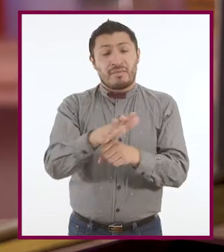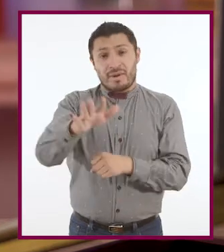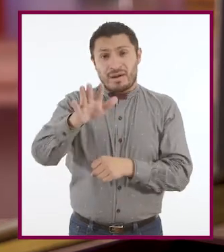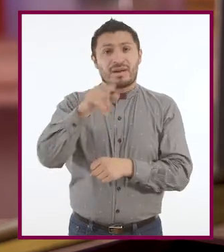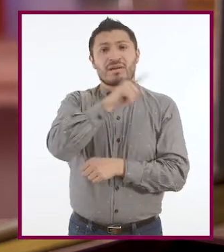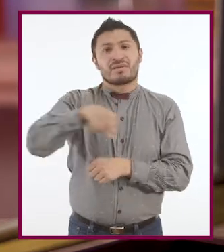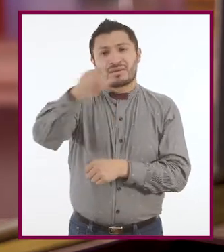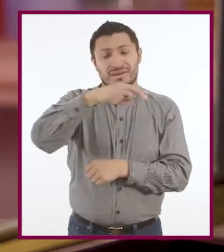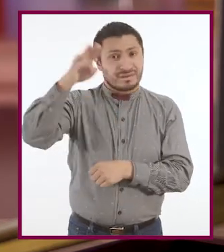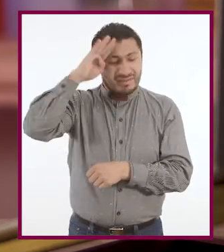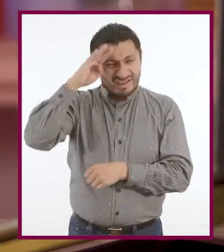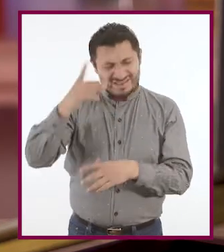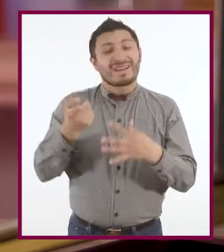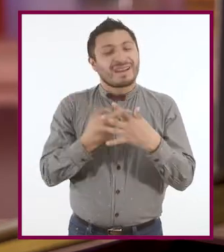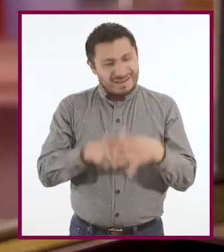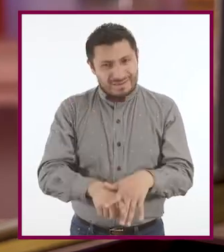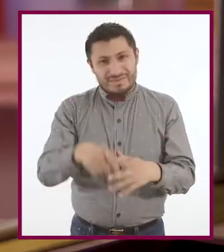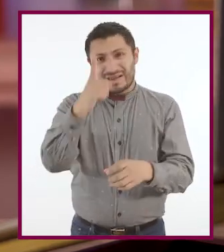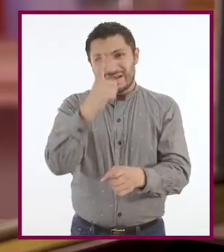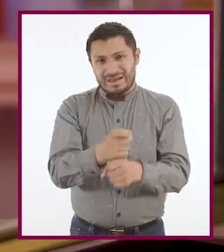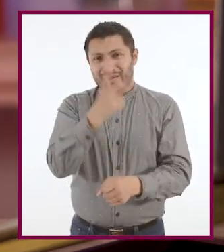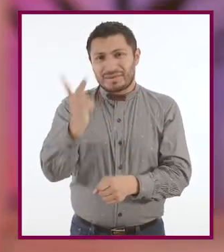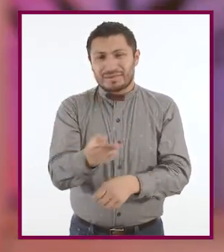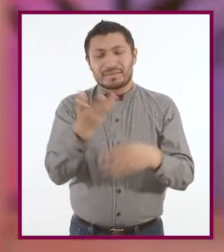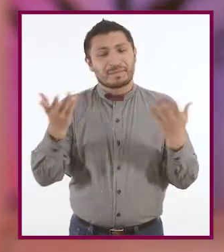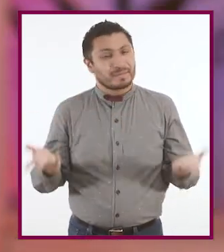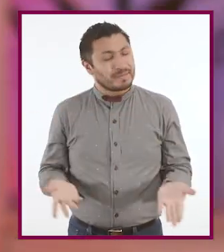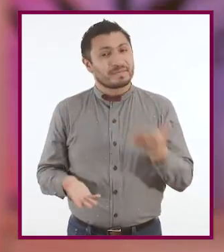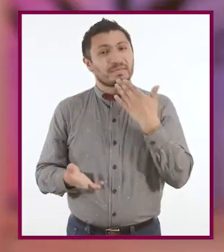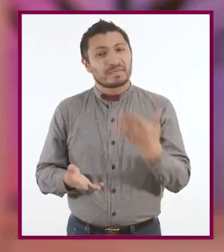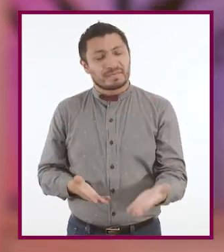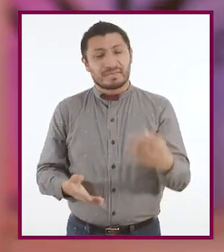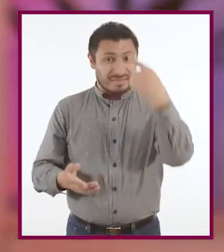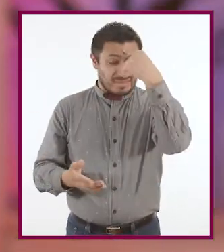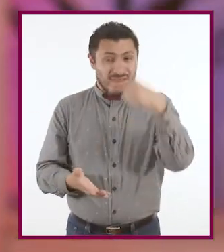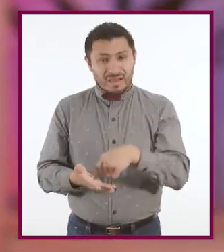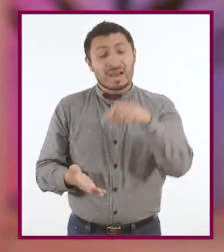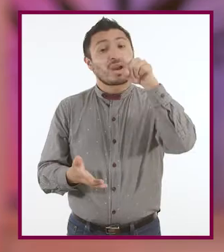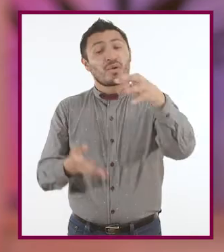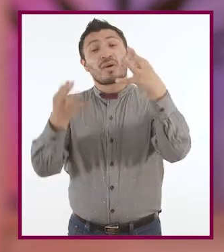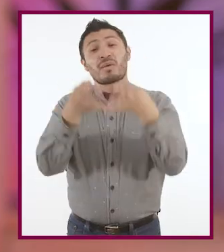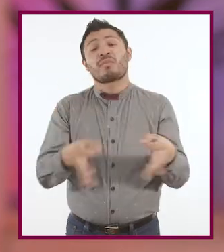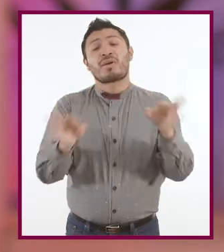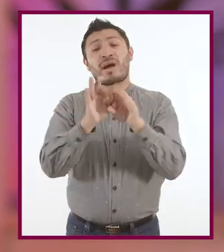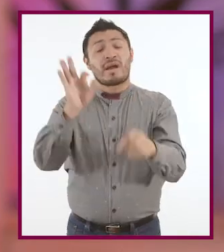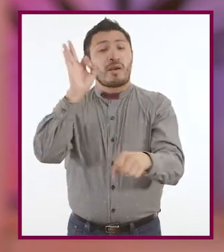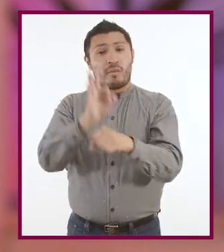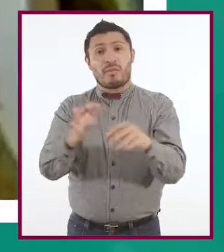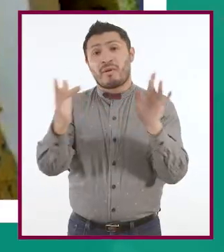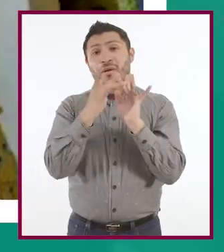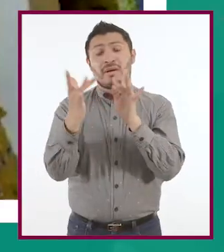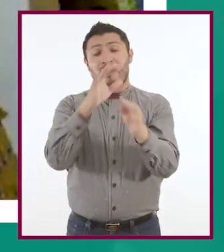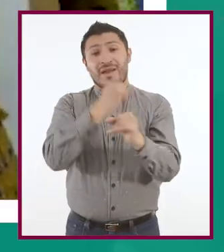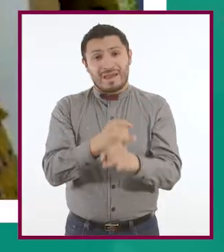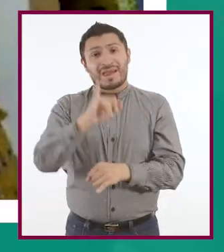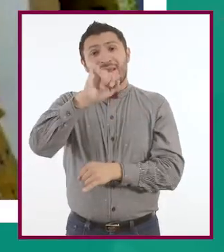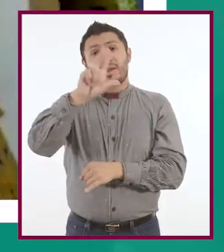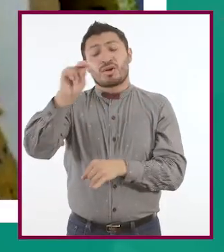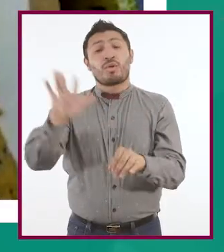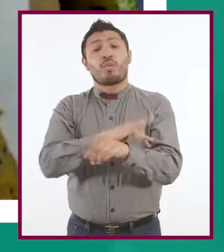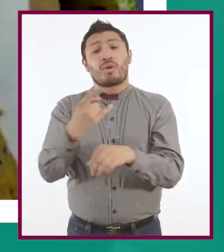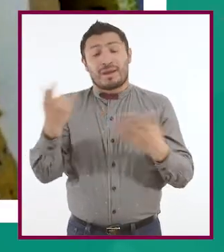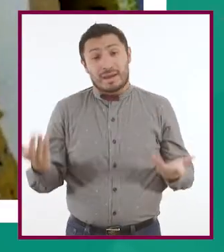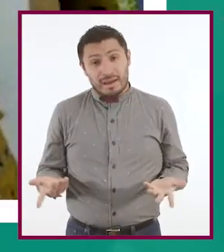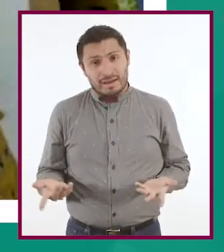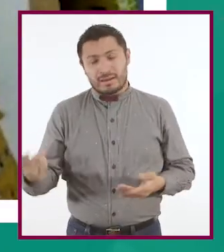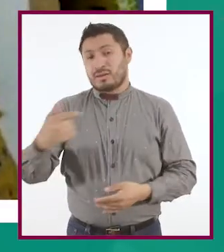ustedes. ¿Les parece que empecemos con nuestra primera pregunta? ¿Creen que es importante proteger sus redes? ¿Y por qué? Yo considero que es algo